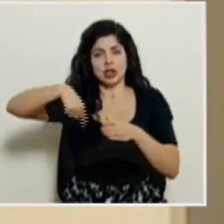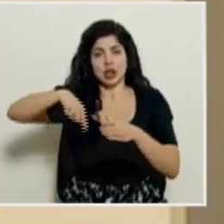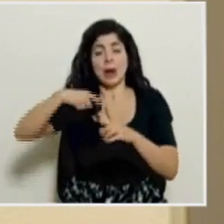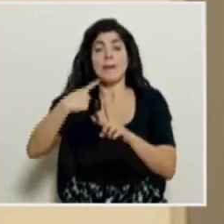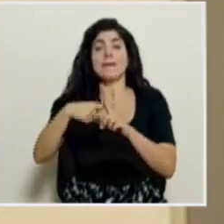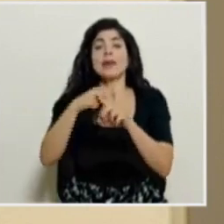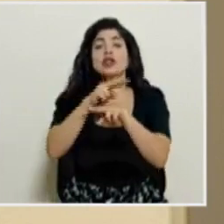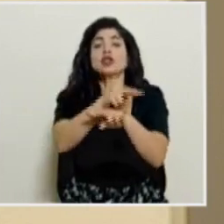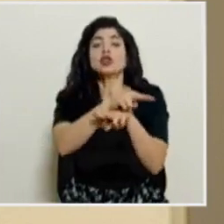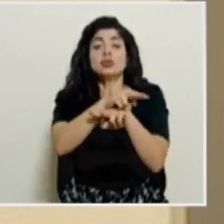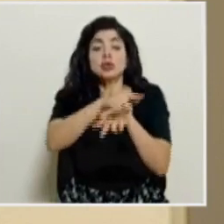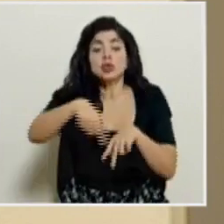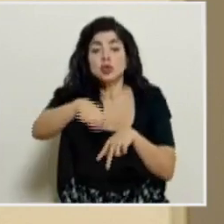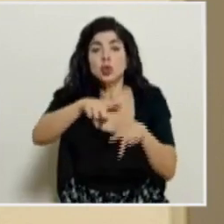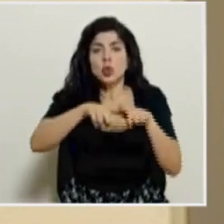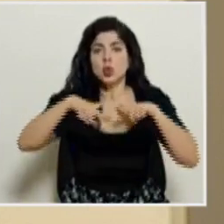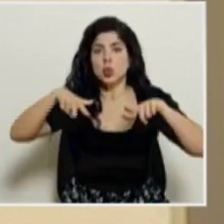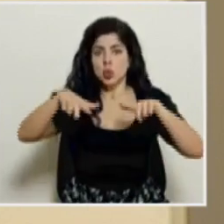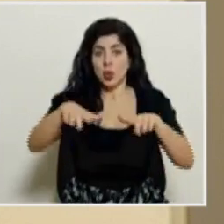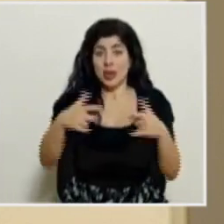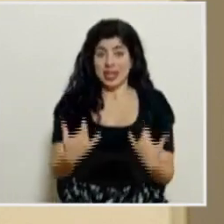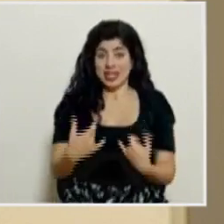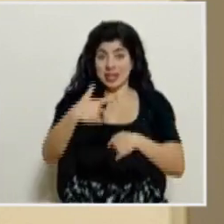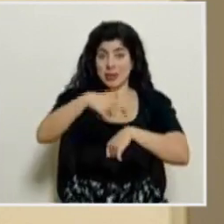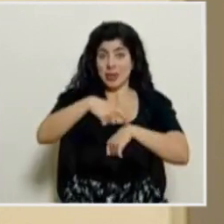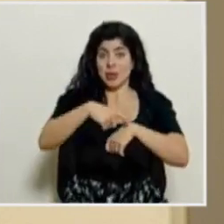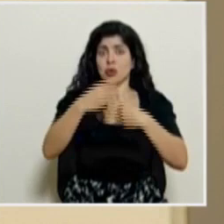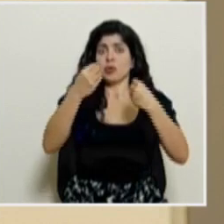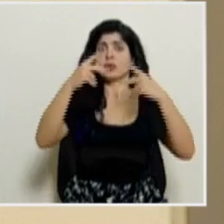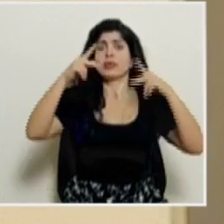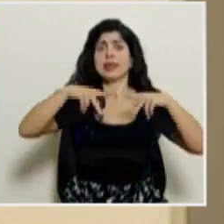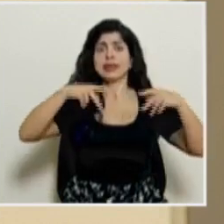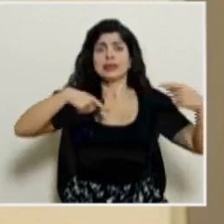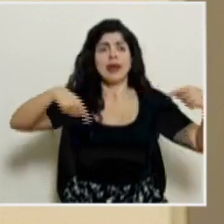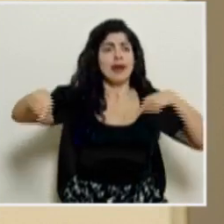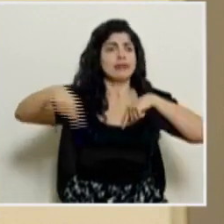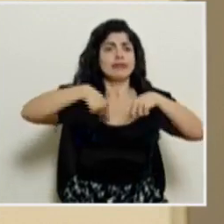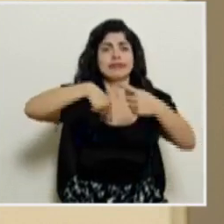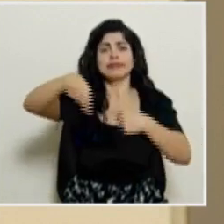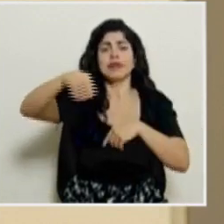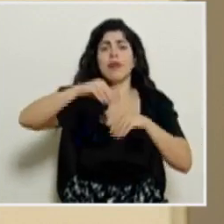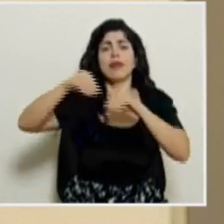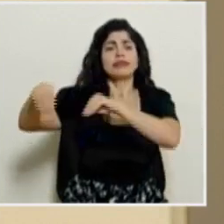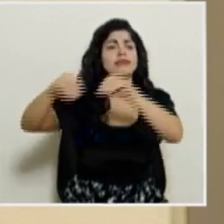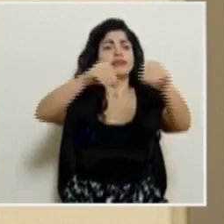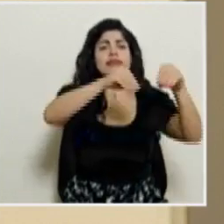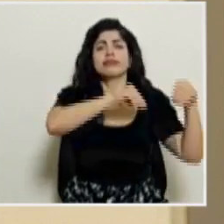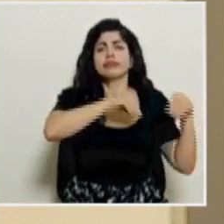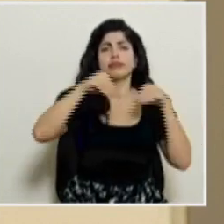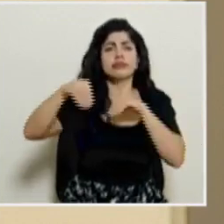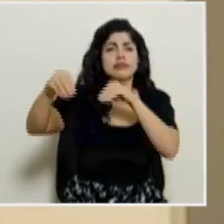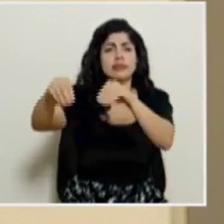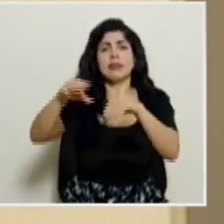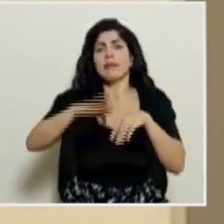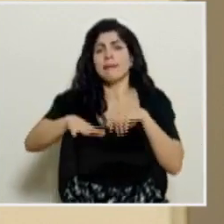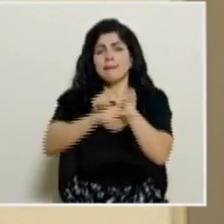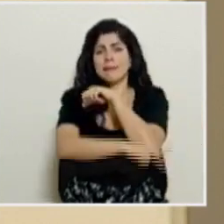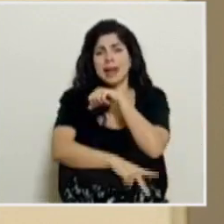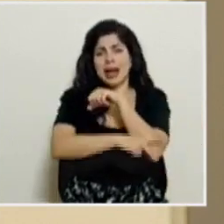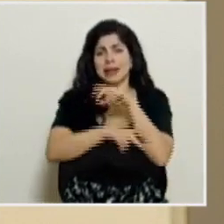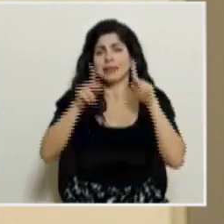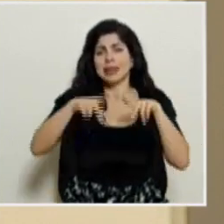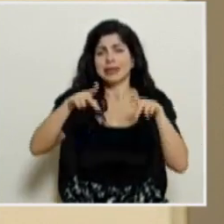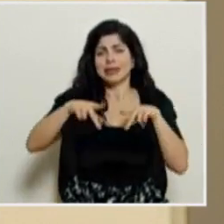supervisión in situ. O sea, estamos en este momento teniendo muchas movilizaciones, como es normal en todo el país, pero si